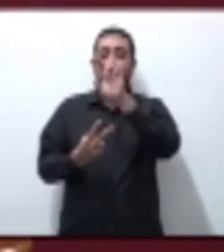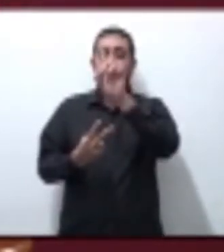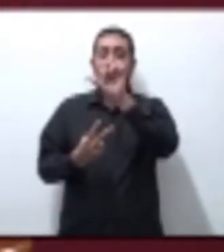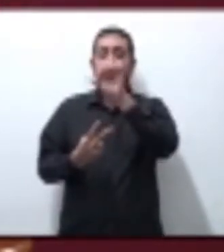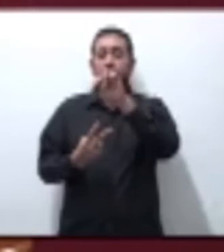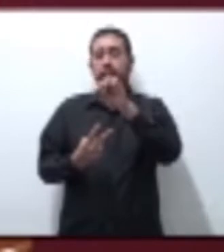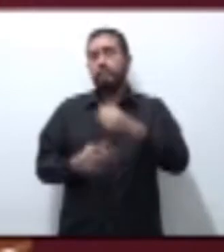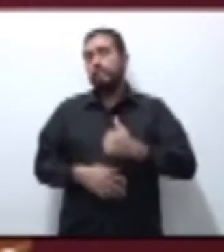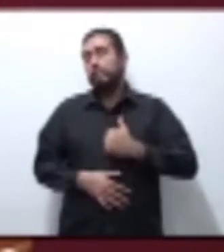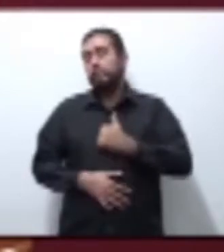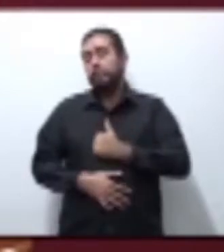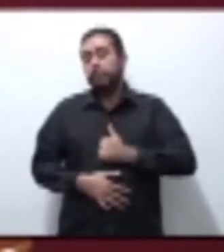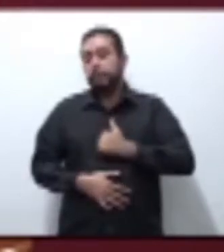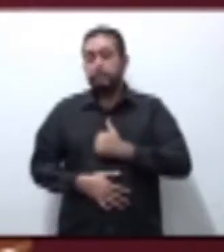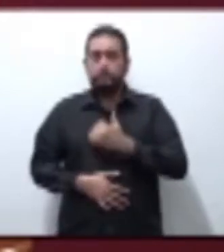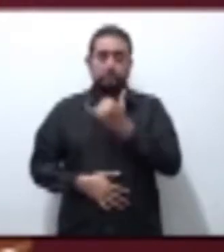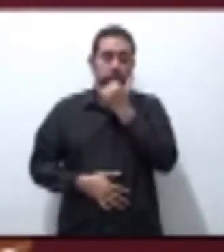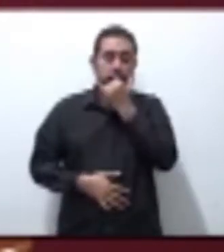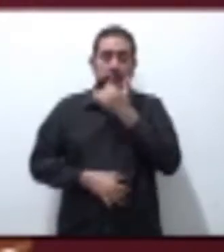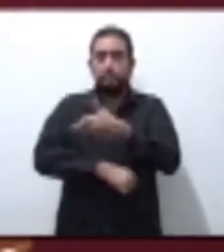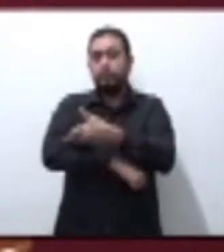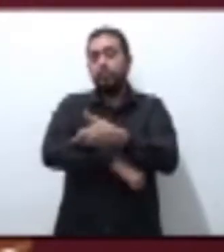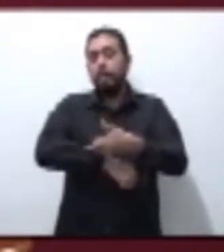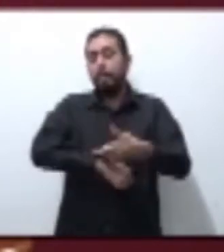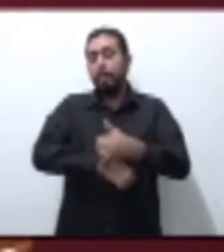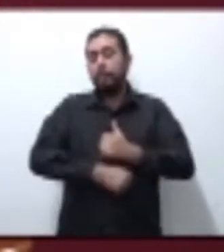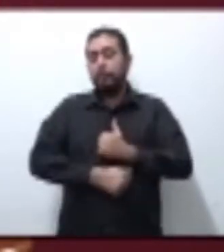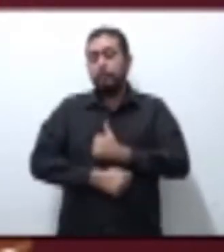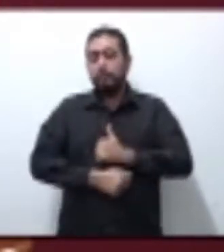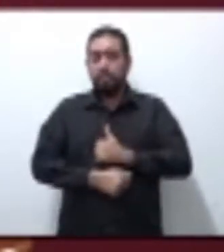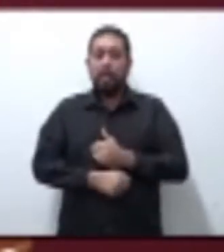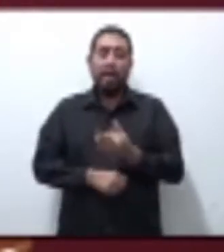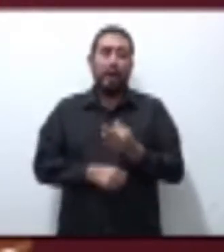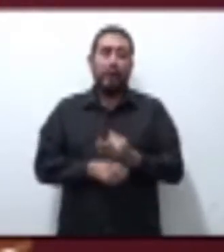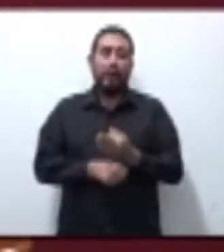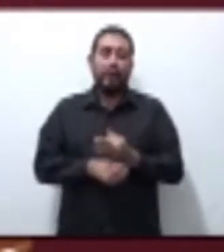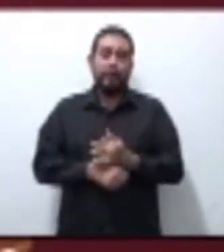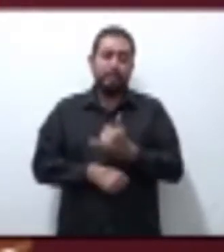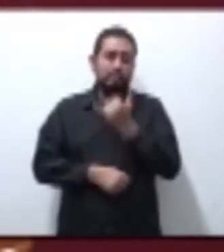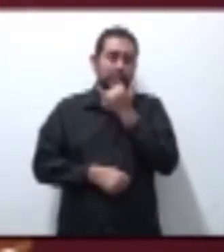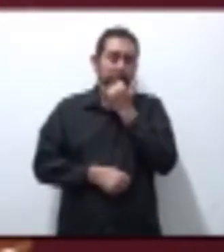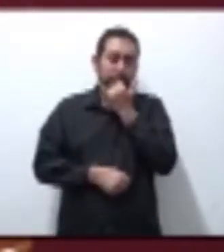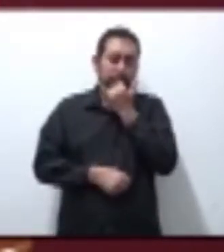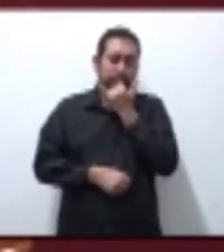pésame a toda esta familia que ahorita está en duelo.